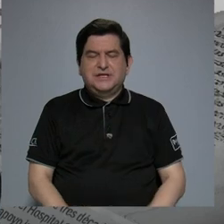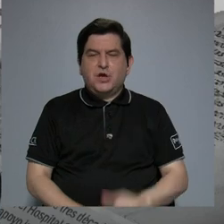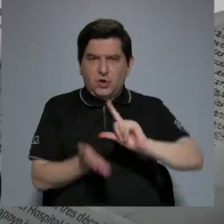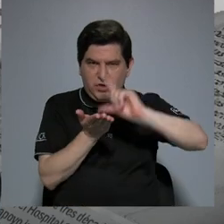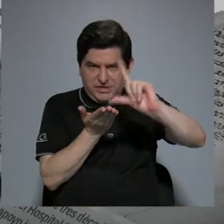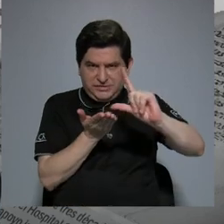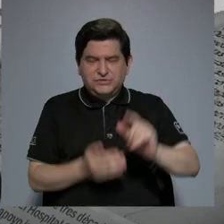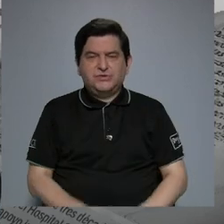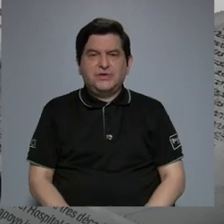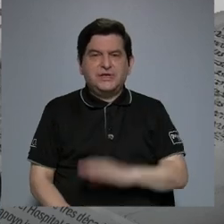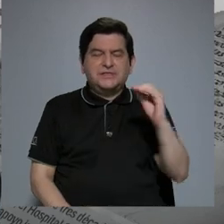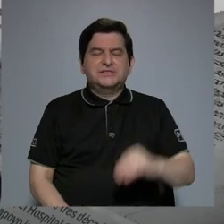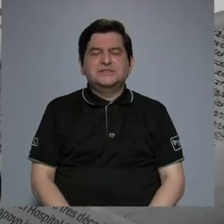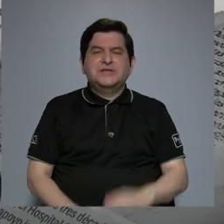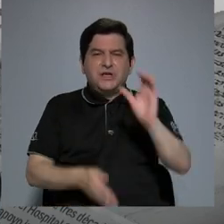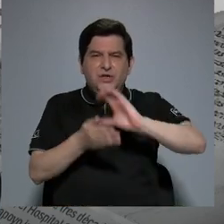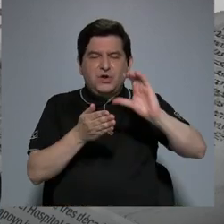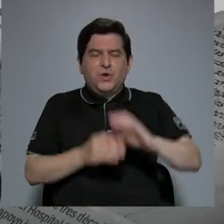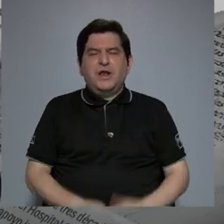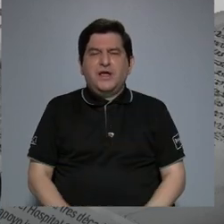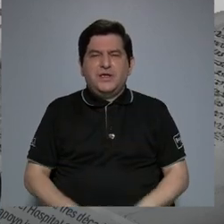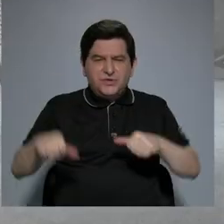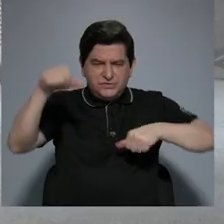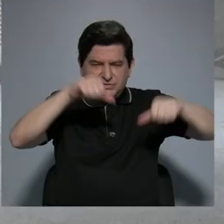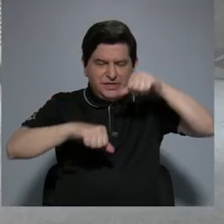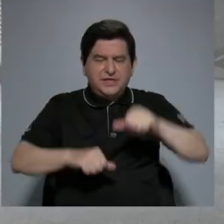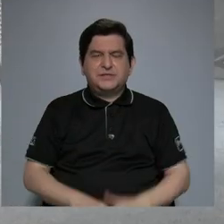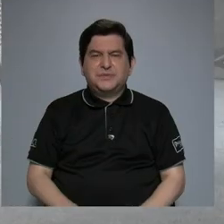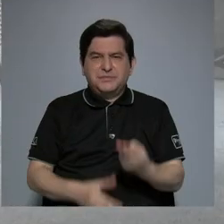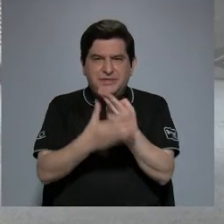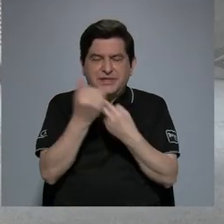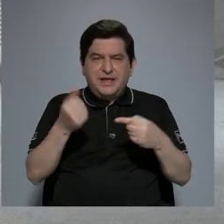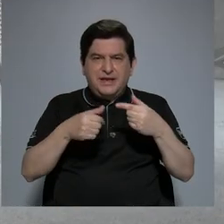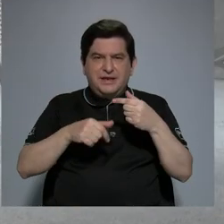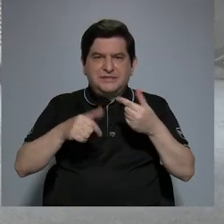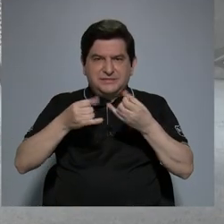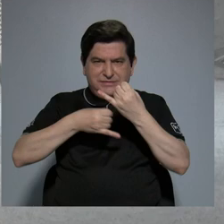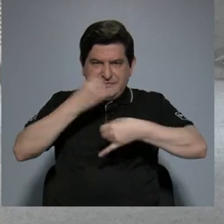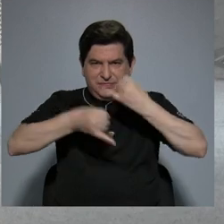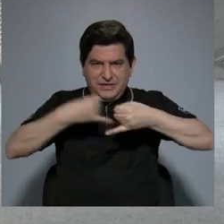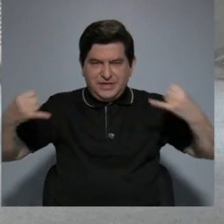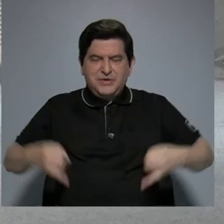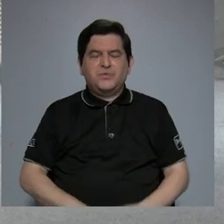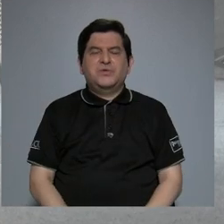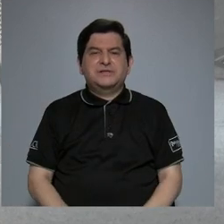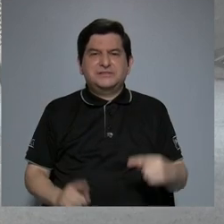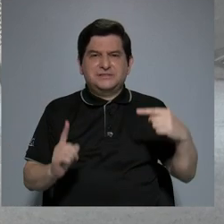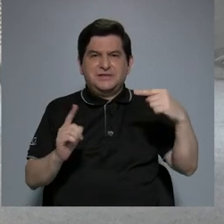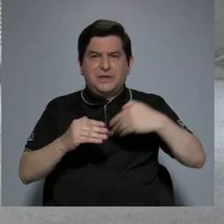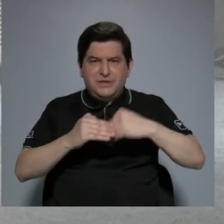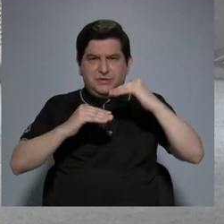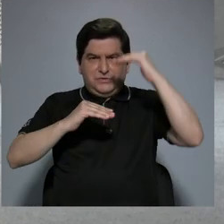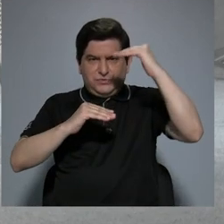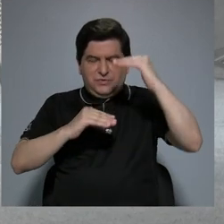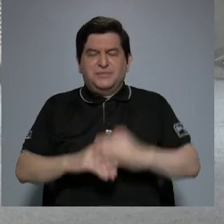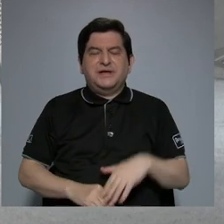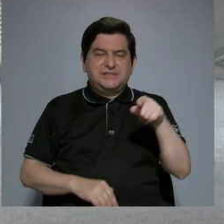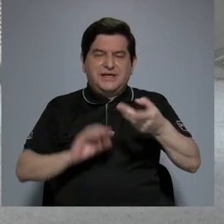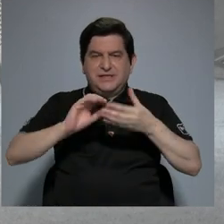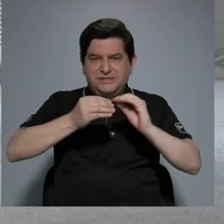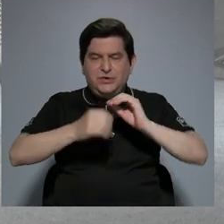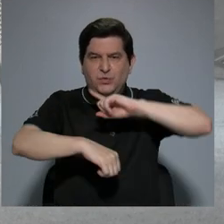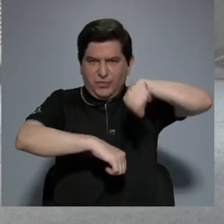los experimentales bilingües tienen hasta 15 horas de lecciones por semana. Oye, hay una gran diferencia.